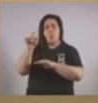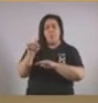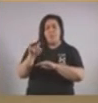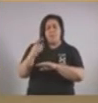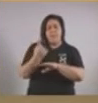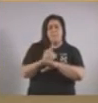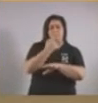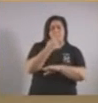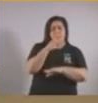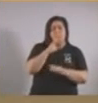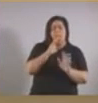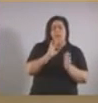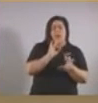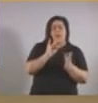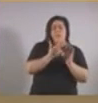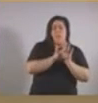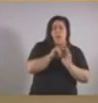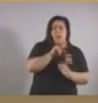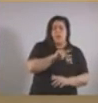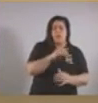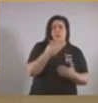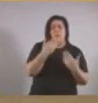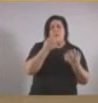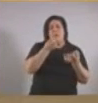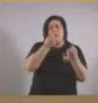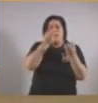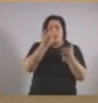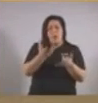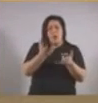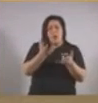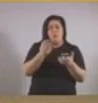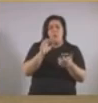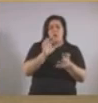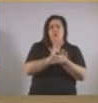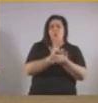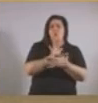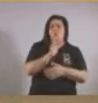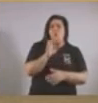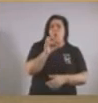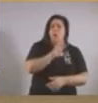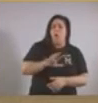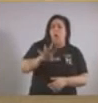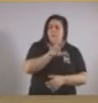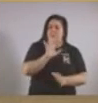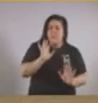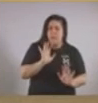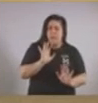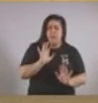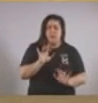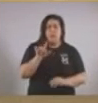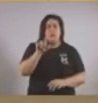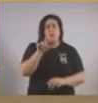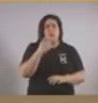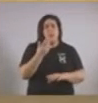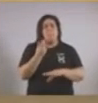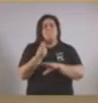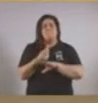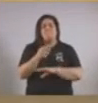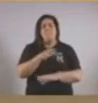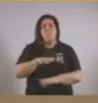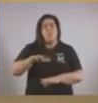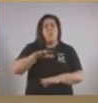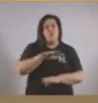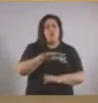el primer decreto puede llegar a declararse la cuestión en abstracto. Por otro lado, ¿qué posición considera que deberían tener los